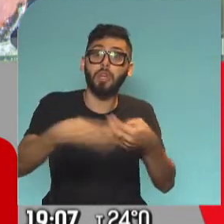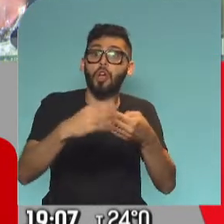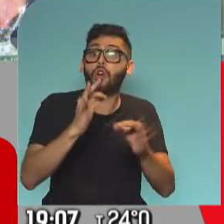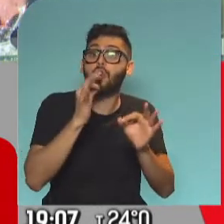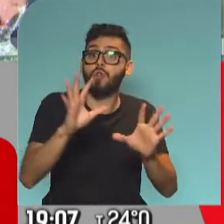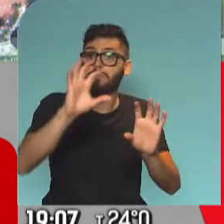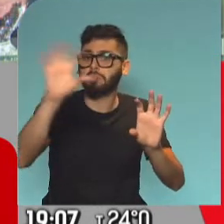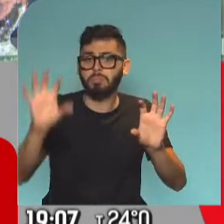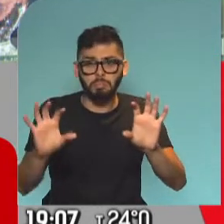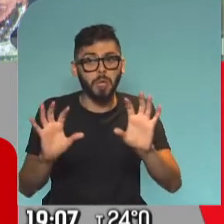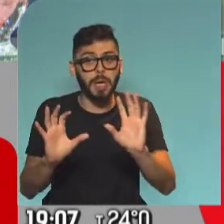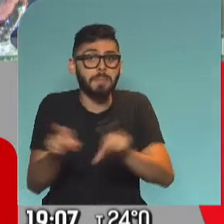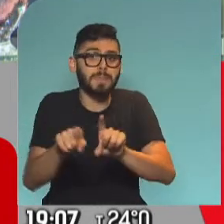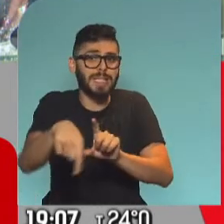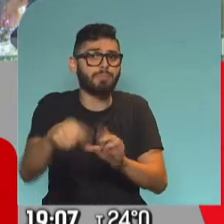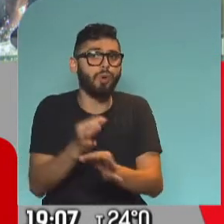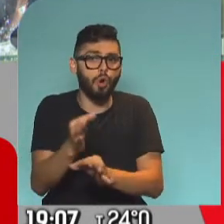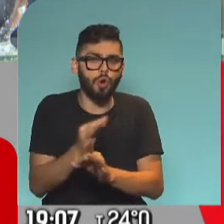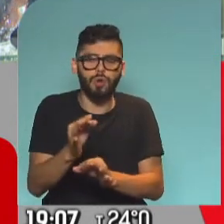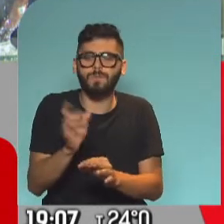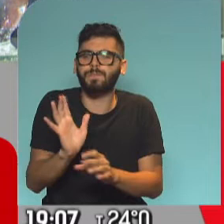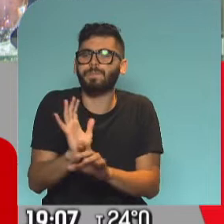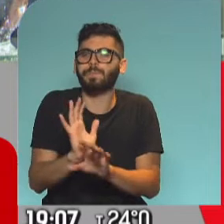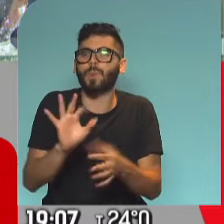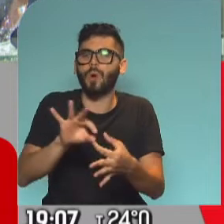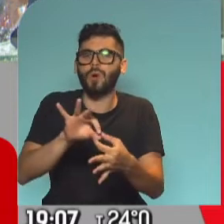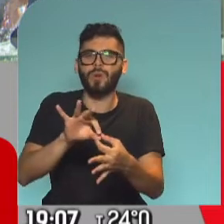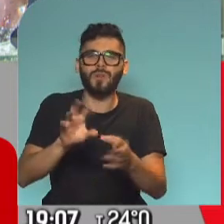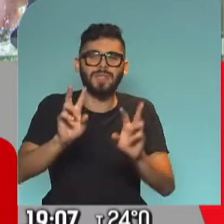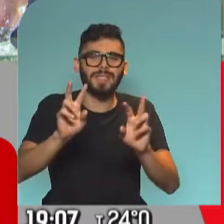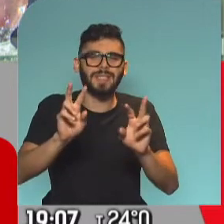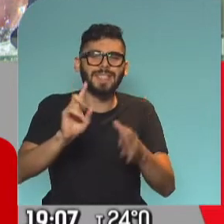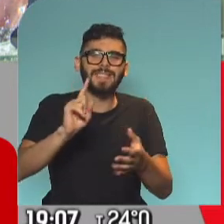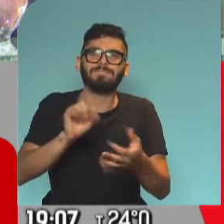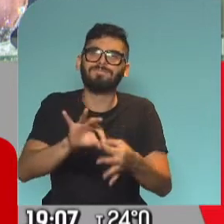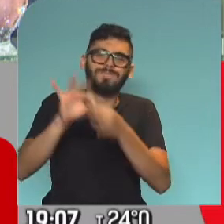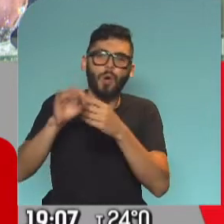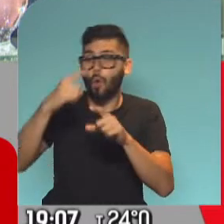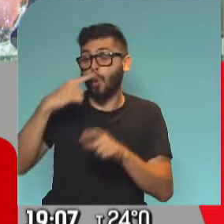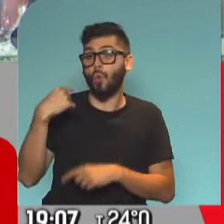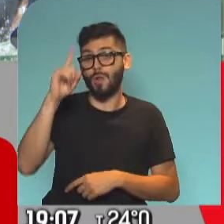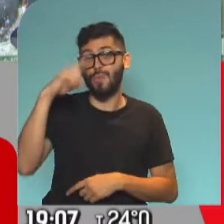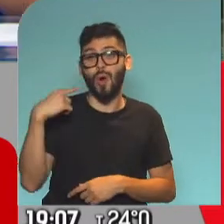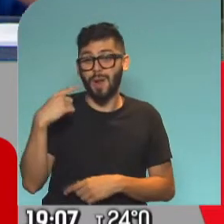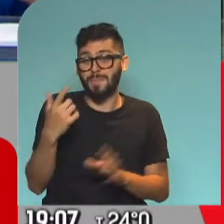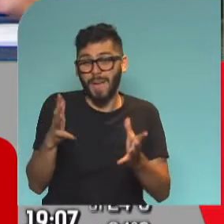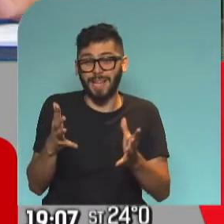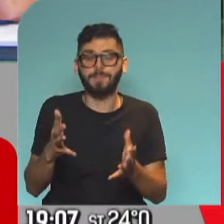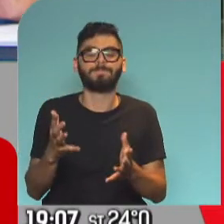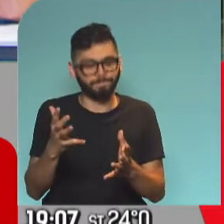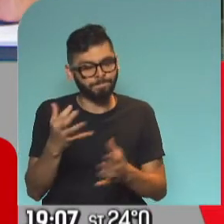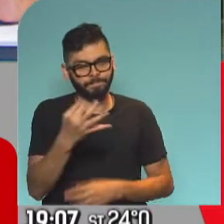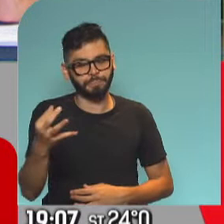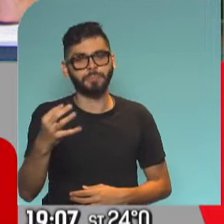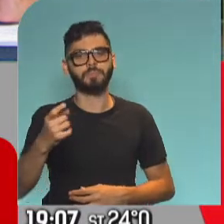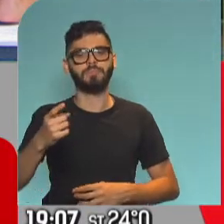O sea, esto está relacionado al último permiso o a la última recomendación de Alberto Fernández. Sí, así es. Pero,